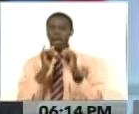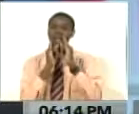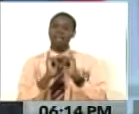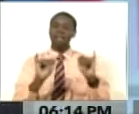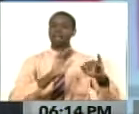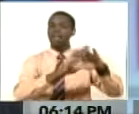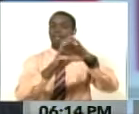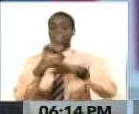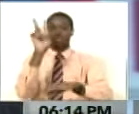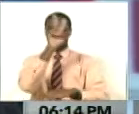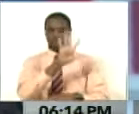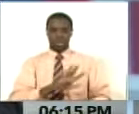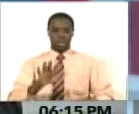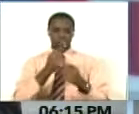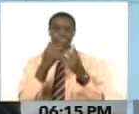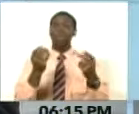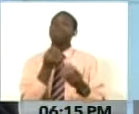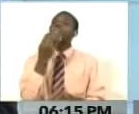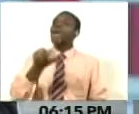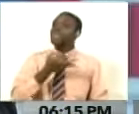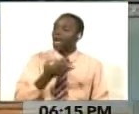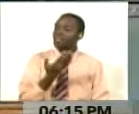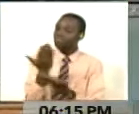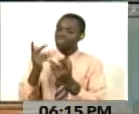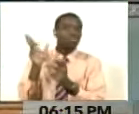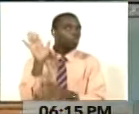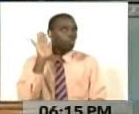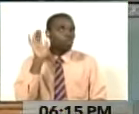para la patria. Adelante, Canciller. Buenas tardes, la escuchamos.